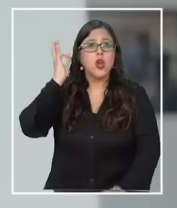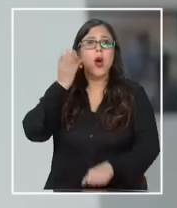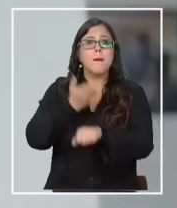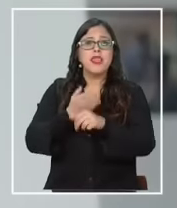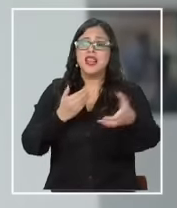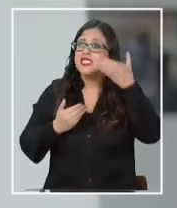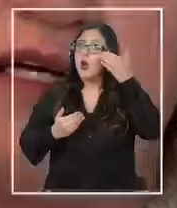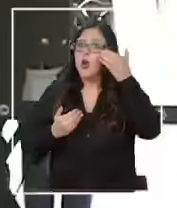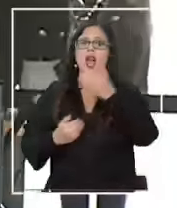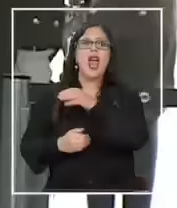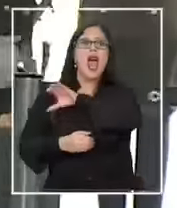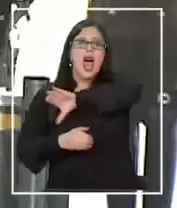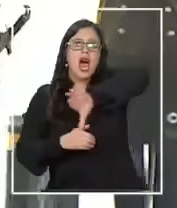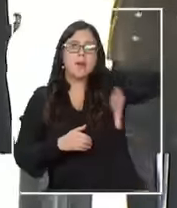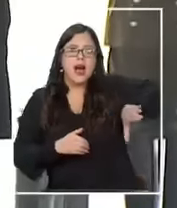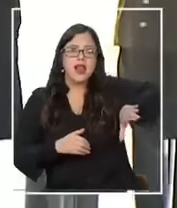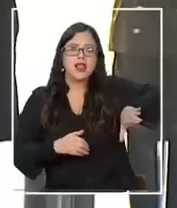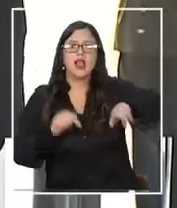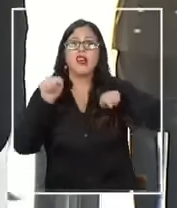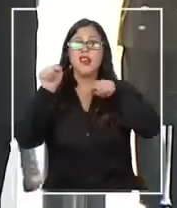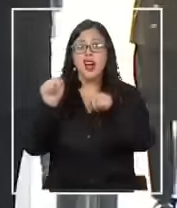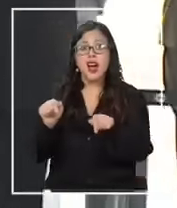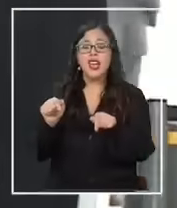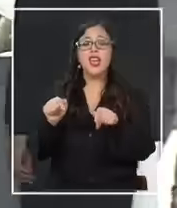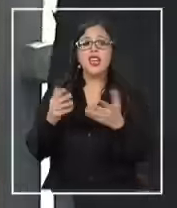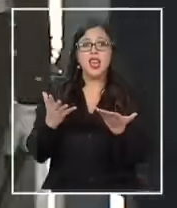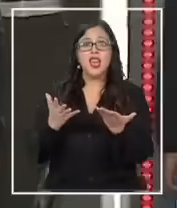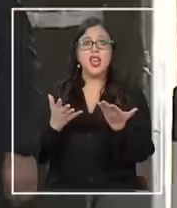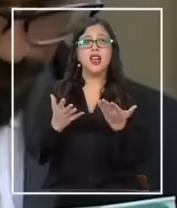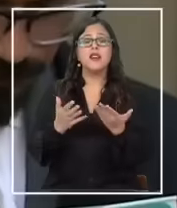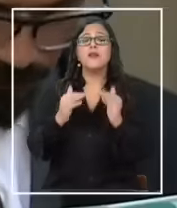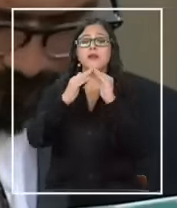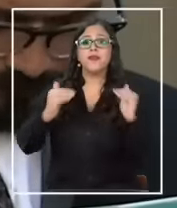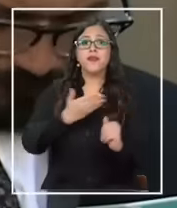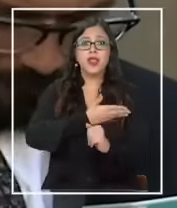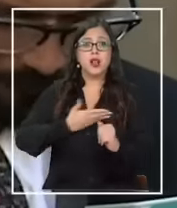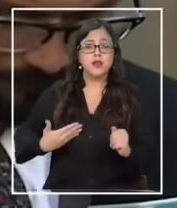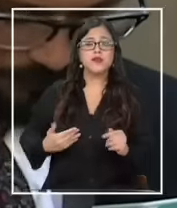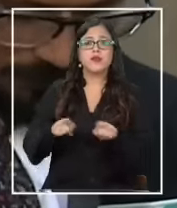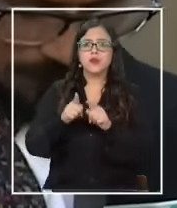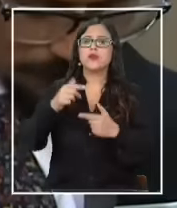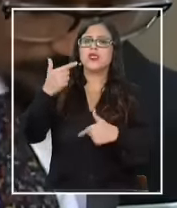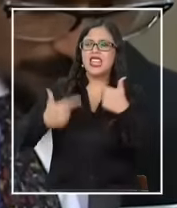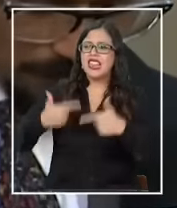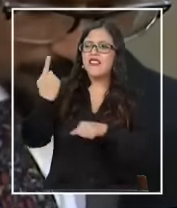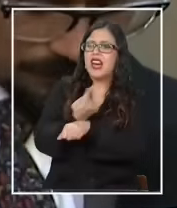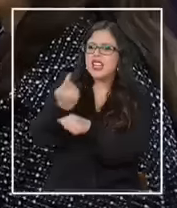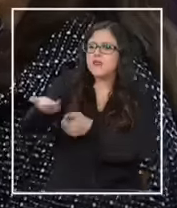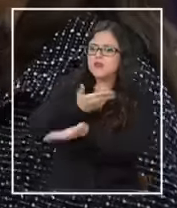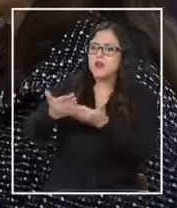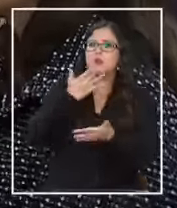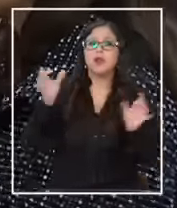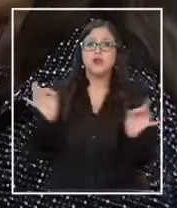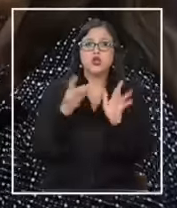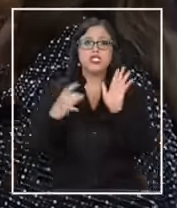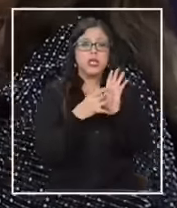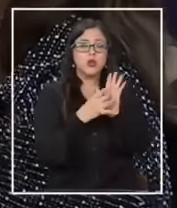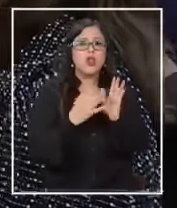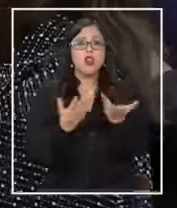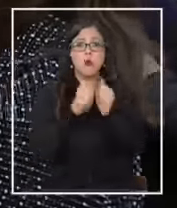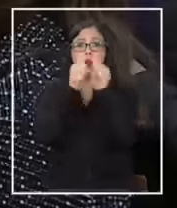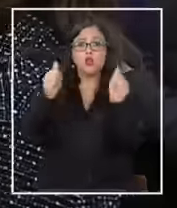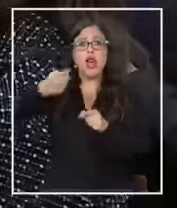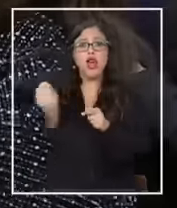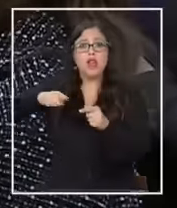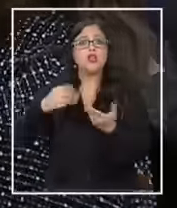que los celulares queden fuera. En Palacio las autoridades debatían los alcances del hecho, puesto que al tratarse de un eventual delito, como autoridades